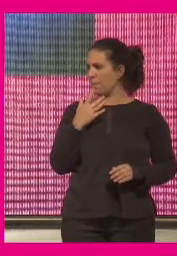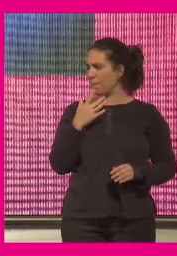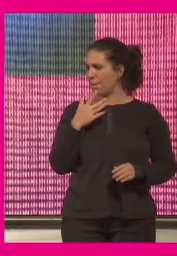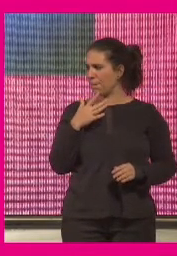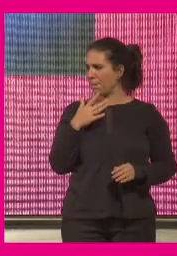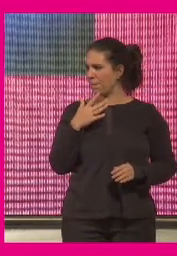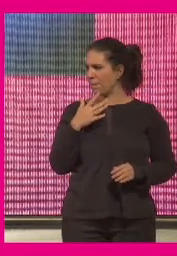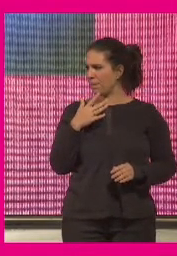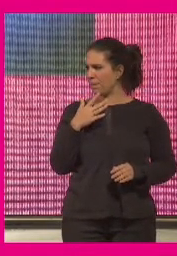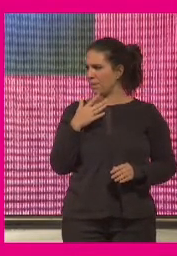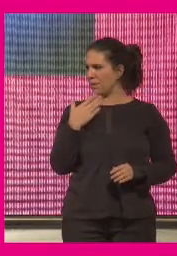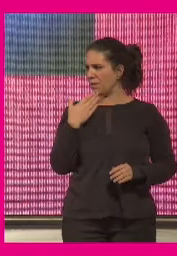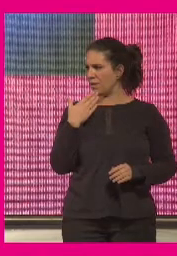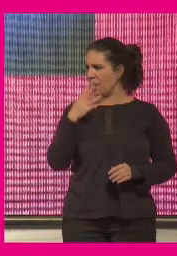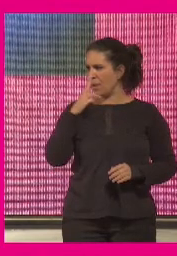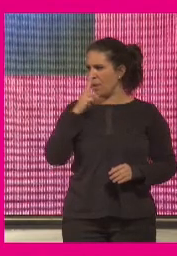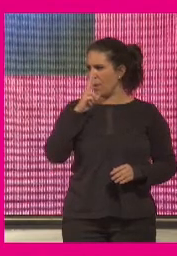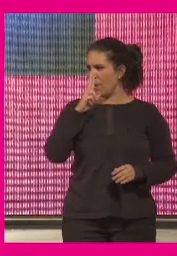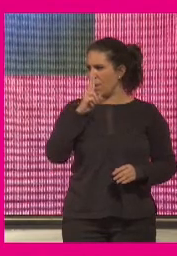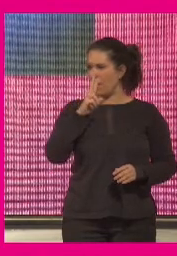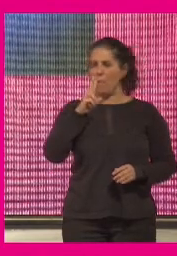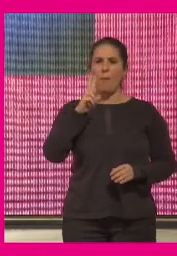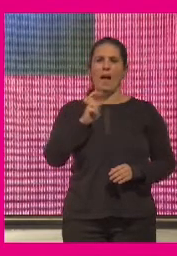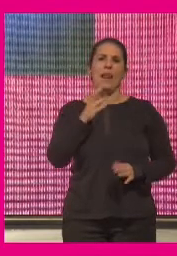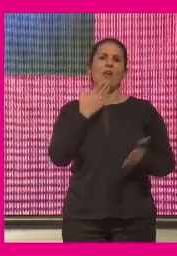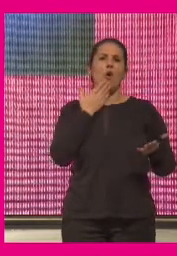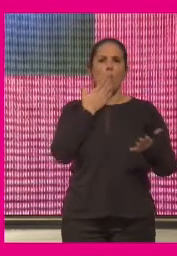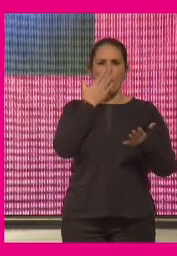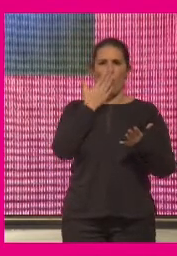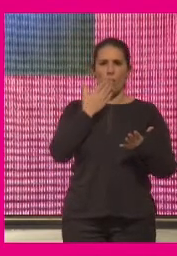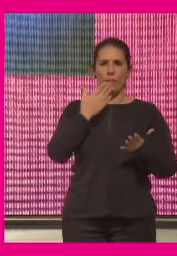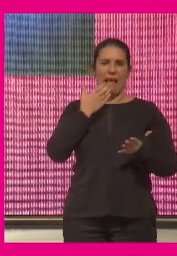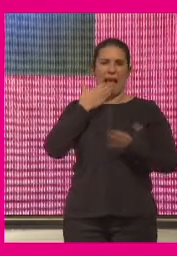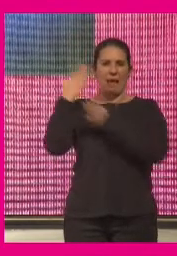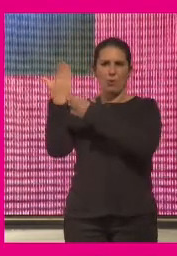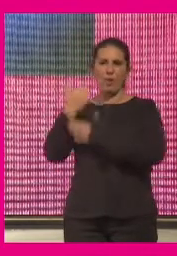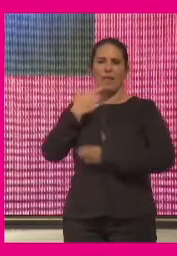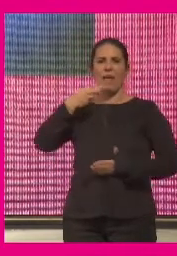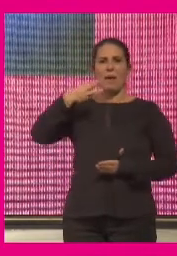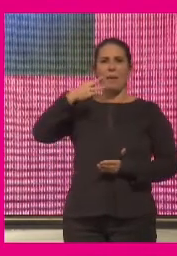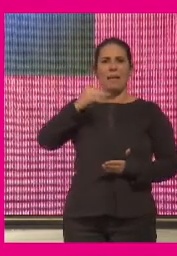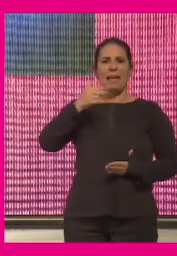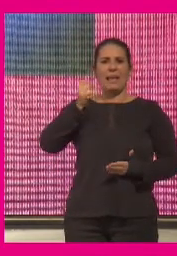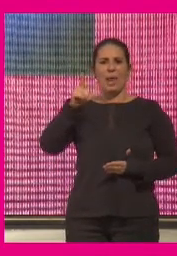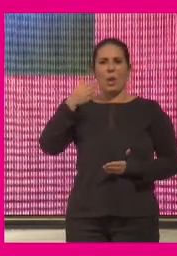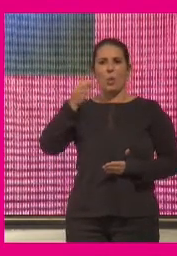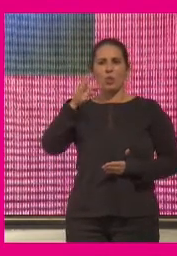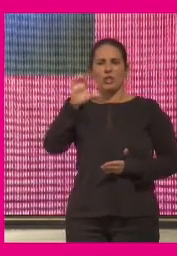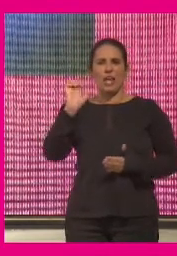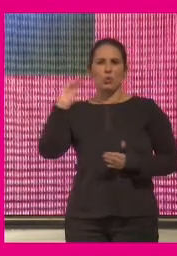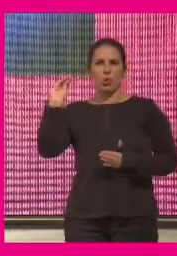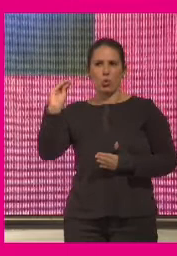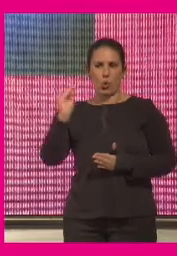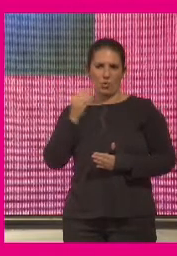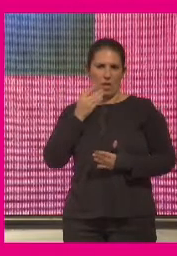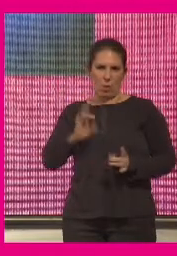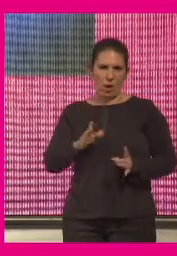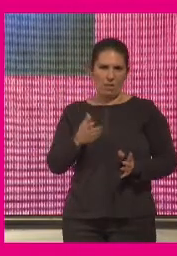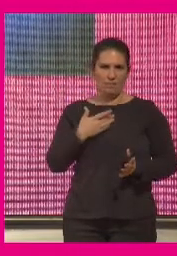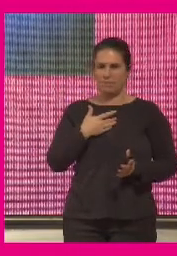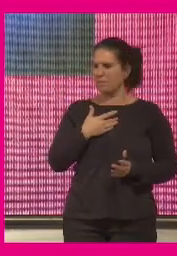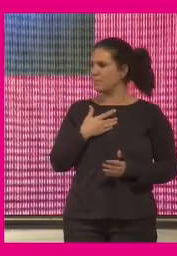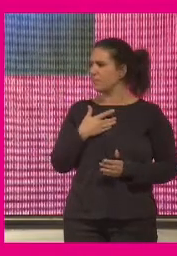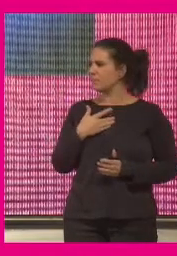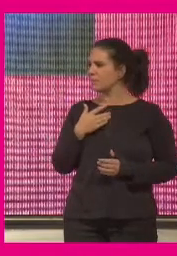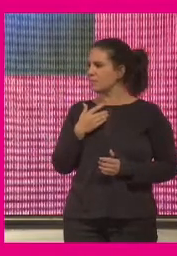vale tanto como la de Miguel Gosset por poner un ejemplo ¿no? bueno en este contexto en este contexto es en el que